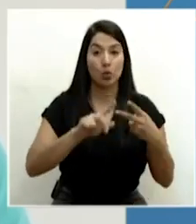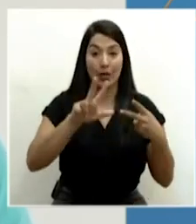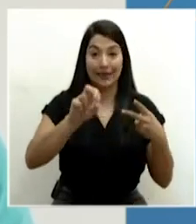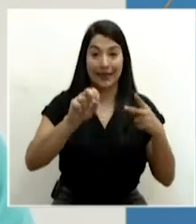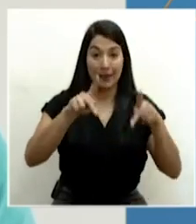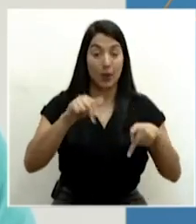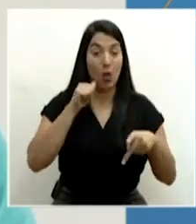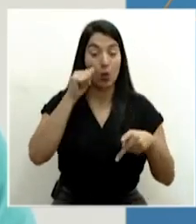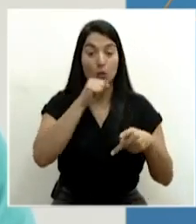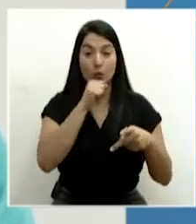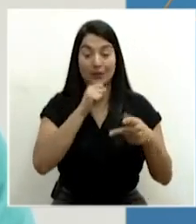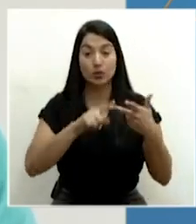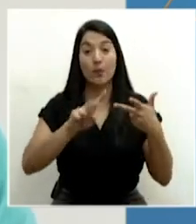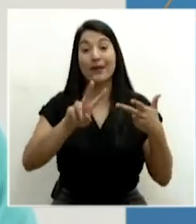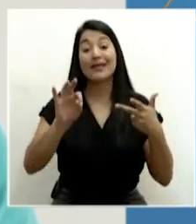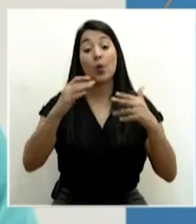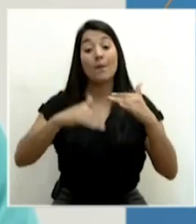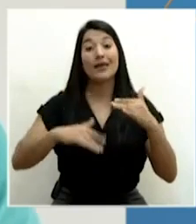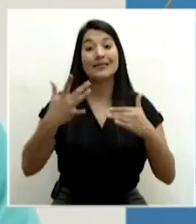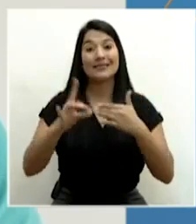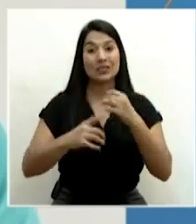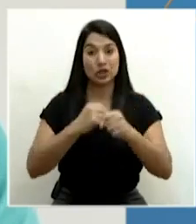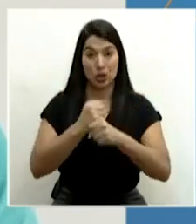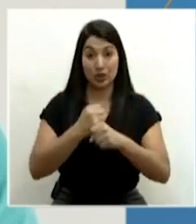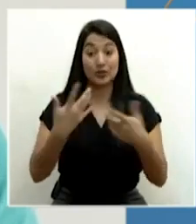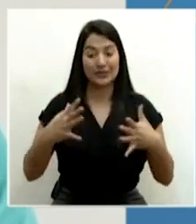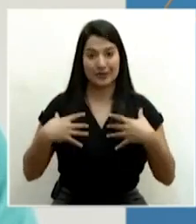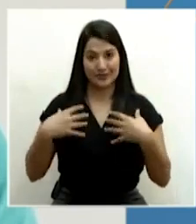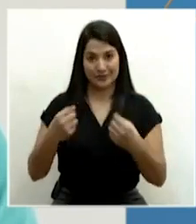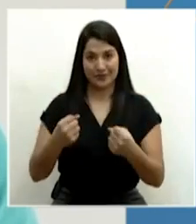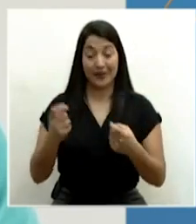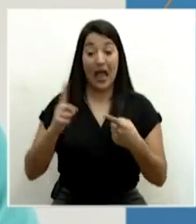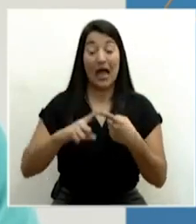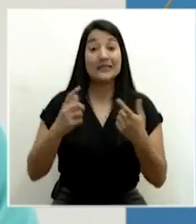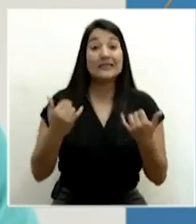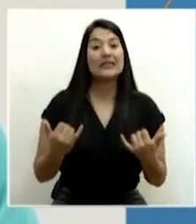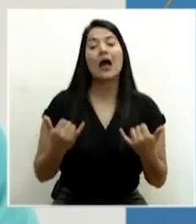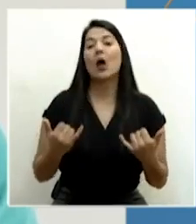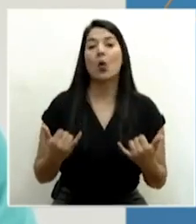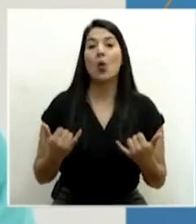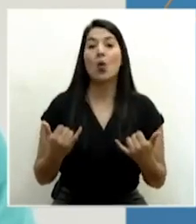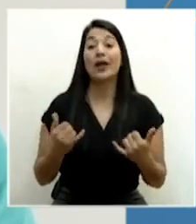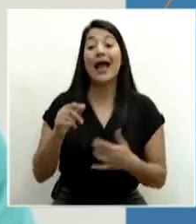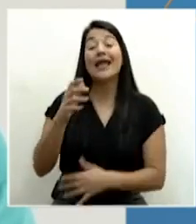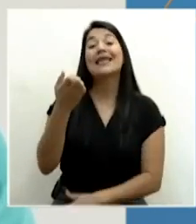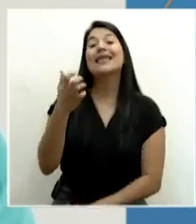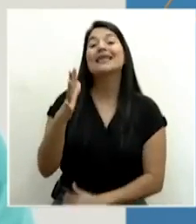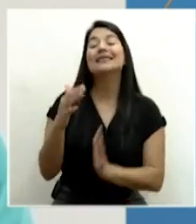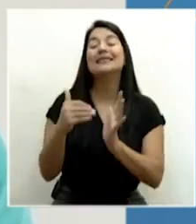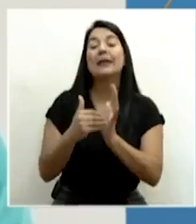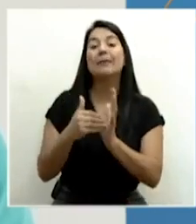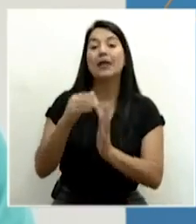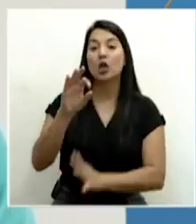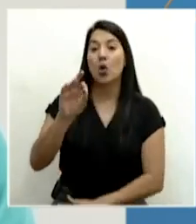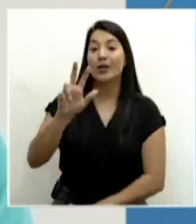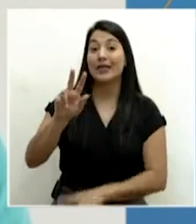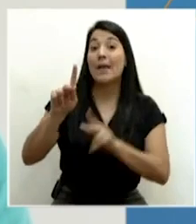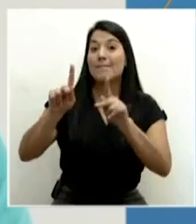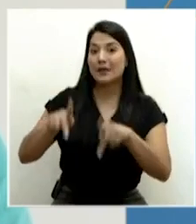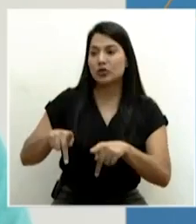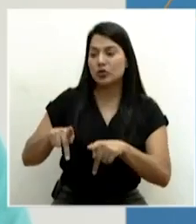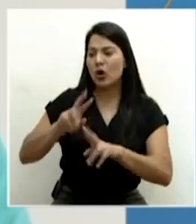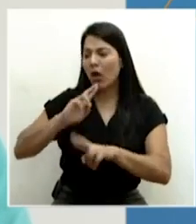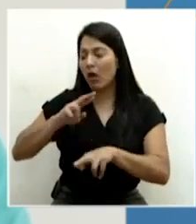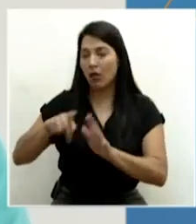personas mayores y 29 menores de edad. A este momento se han descartado un total de 15,093 personas.